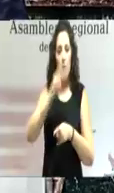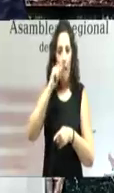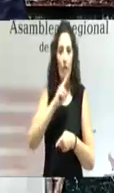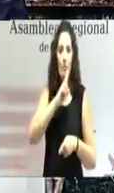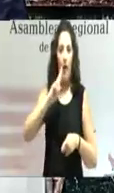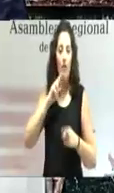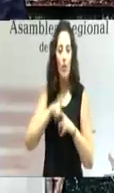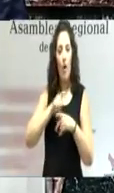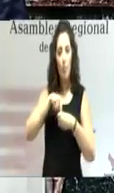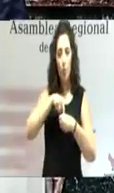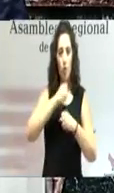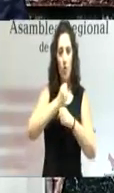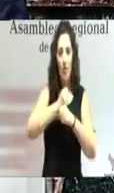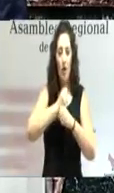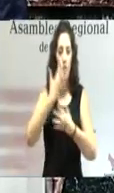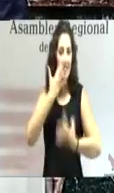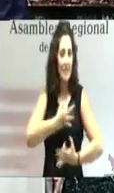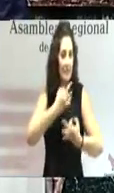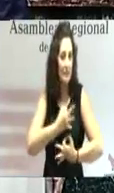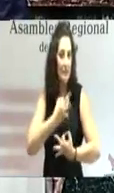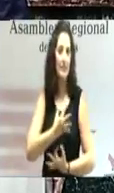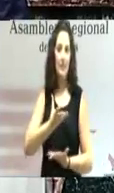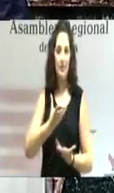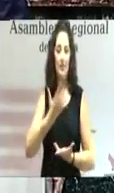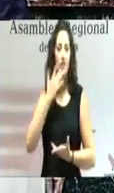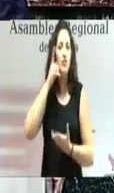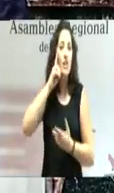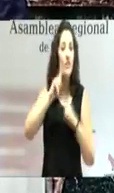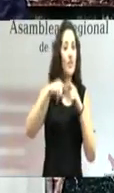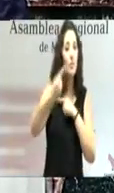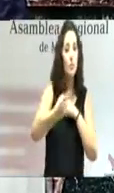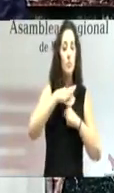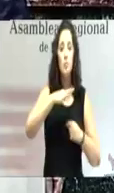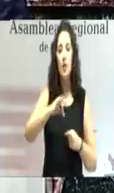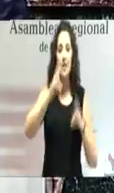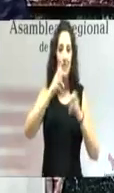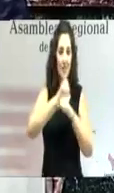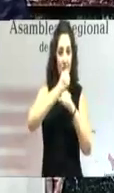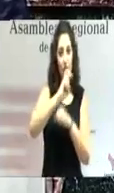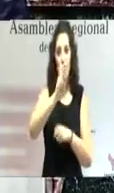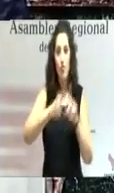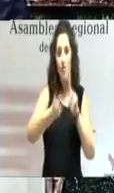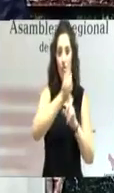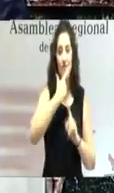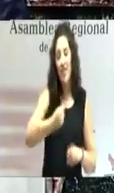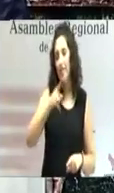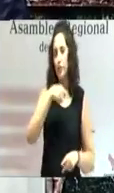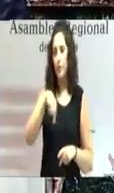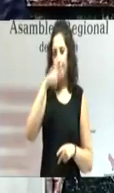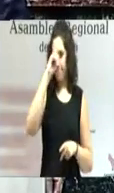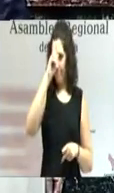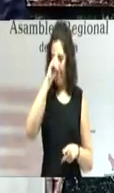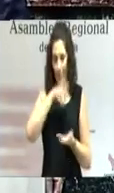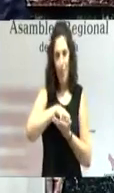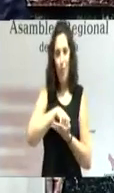peligrar su puesto de trabajo y que no sabían si luego podrían encontrar otro empleo con facilidad. Familias que se